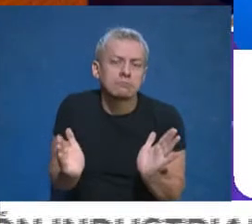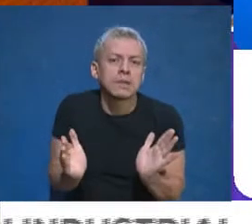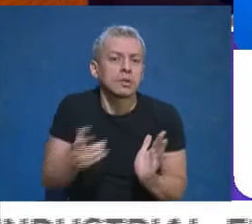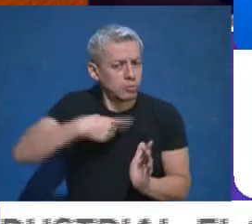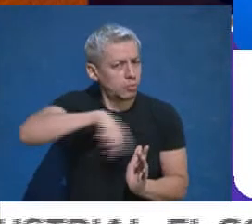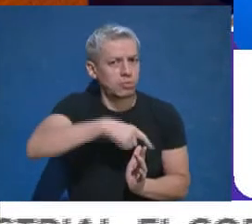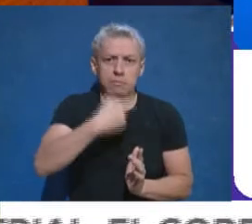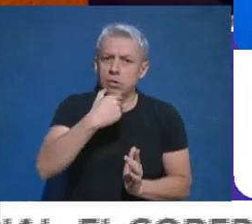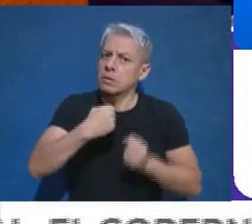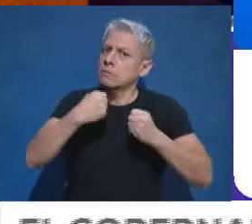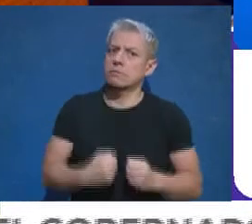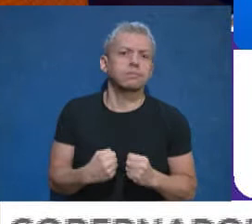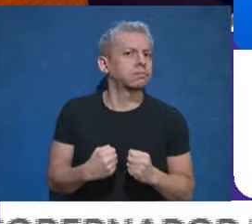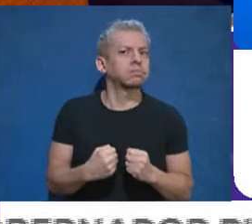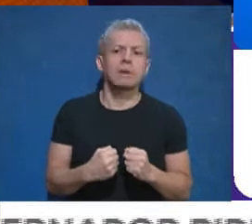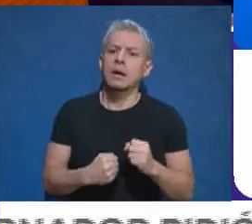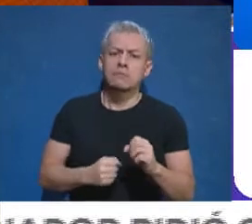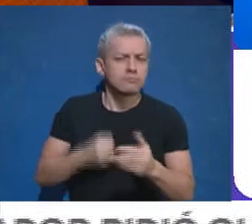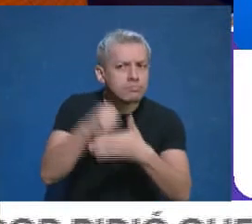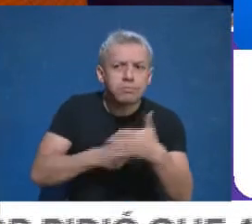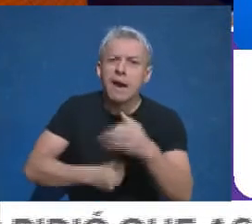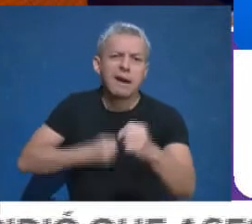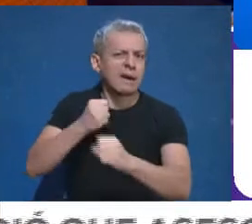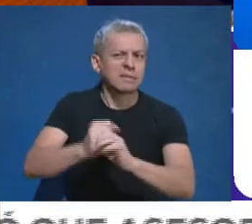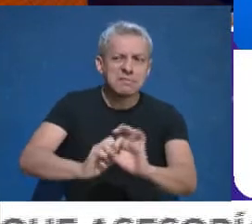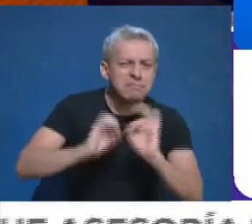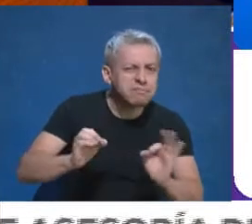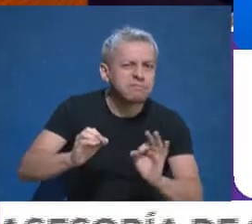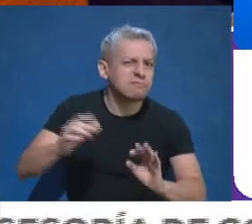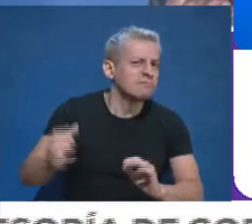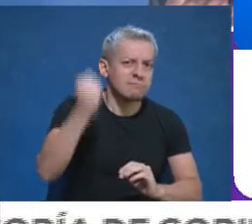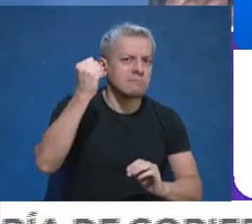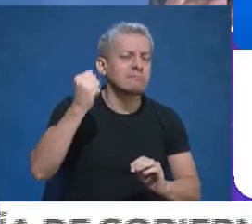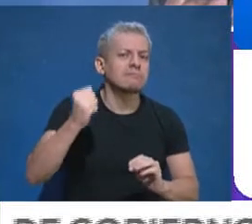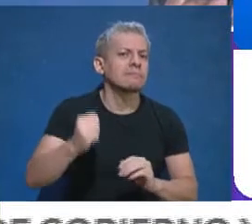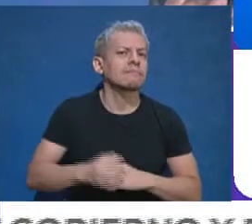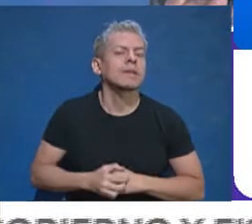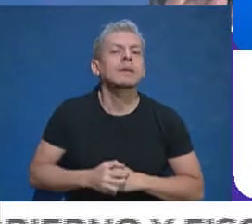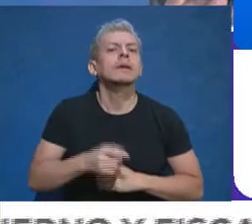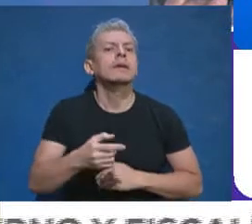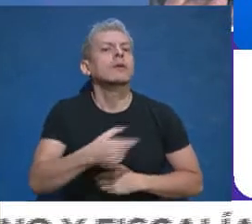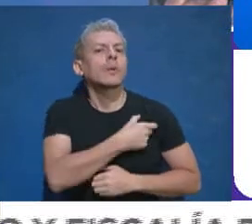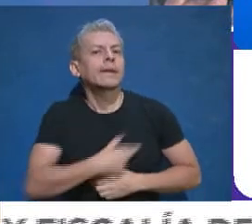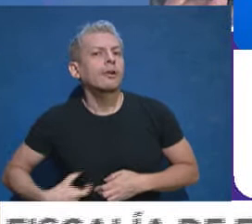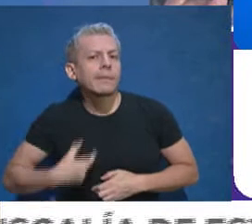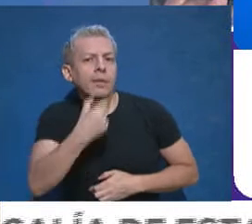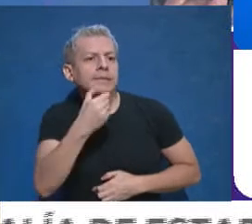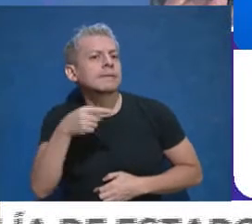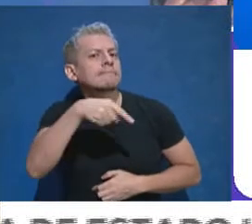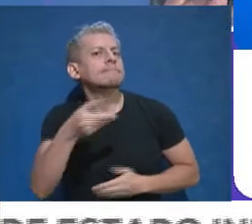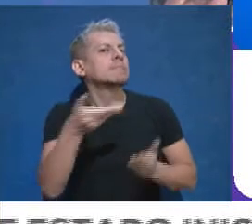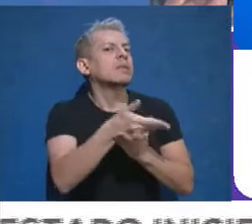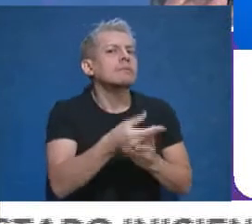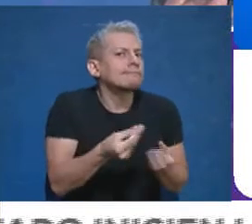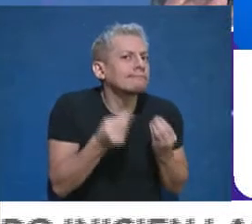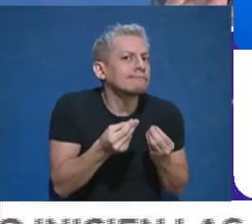dispuestos a accionar hasta las últimas consecuencias. ¿Qué les ha pedido el gobernador concretamente en el